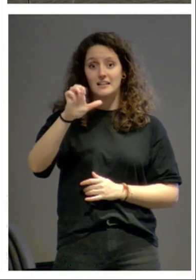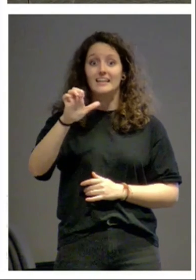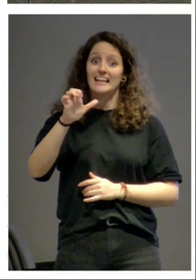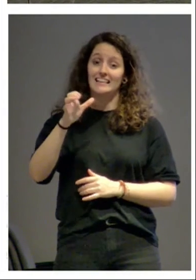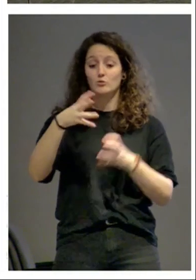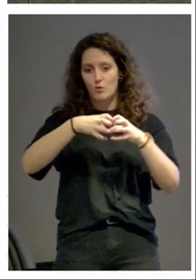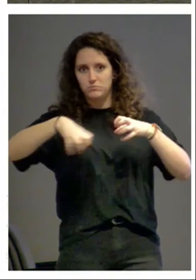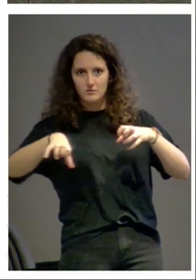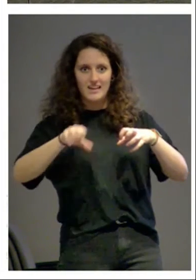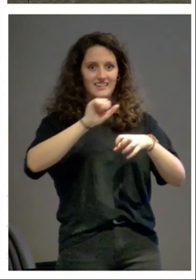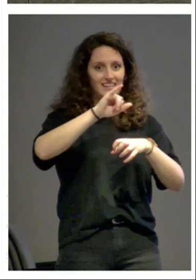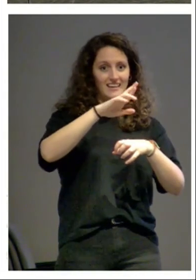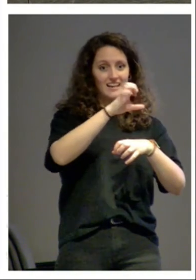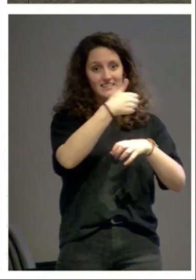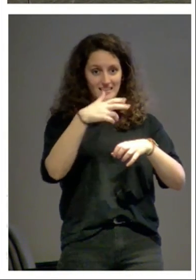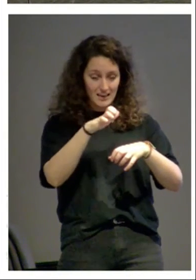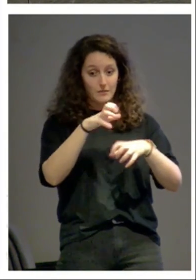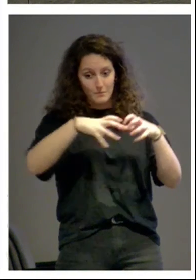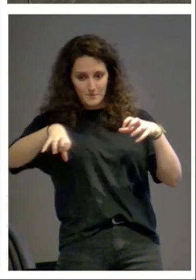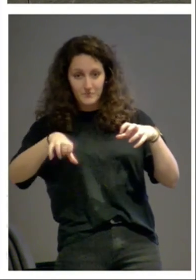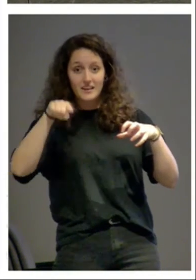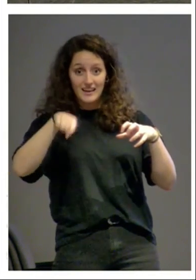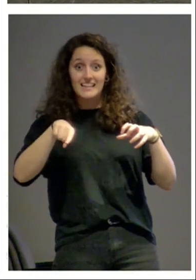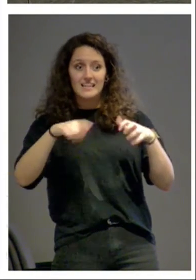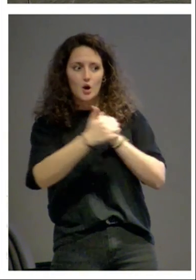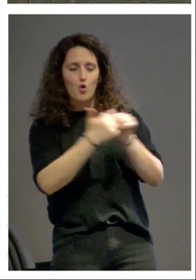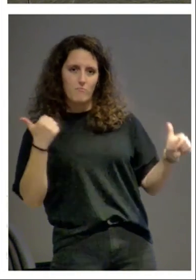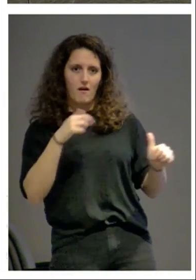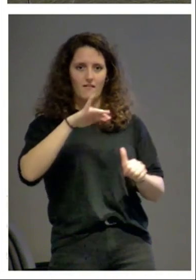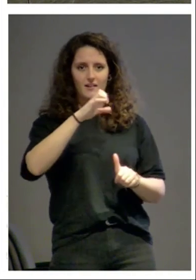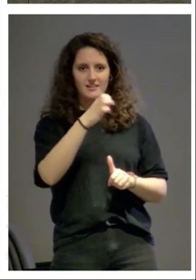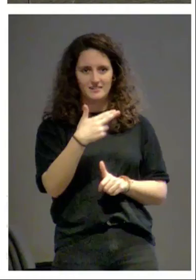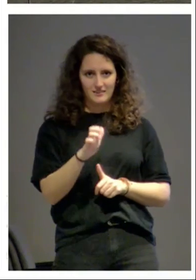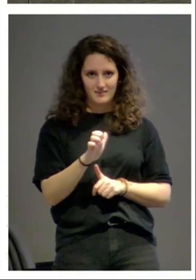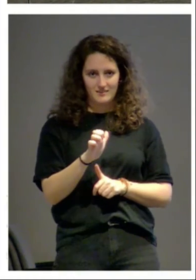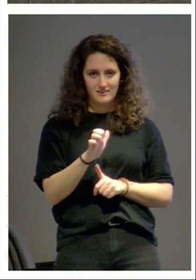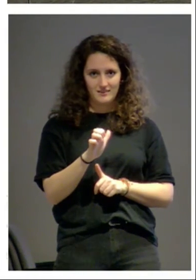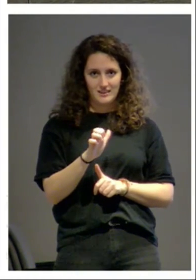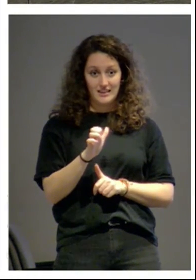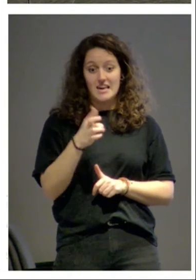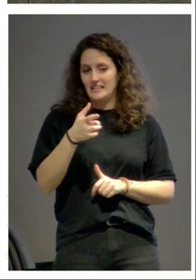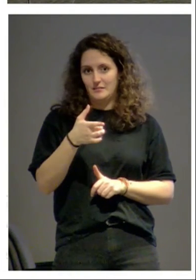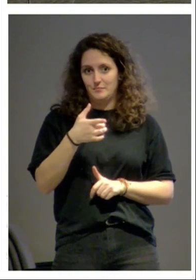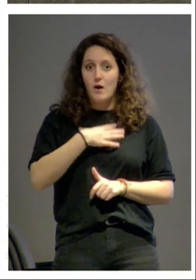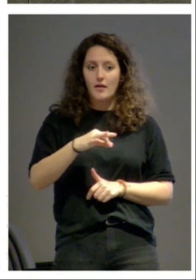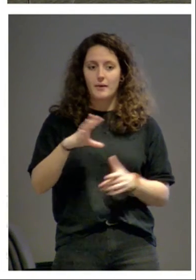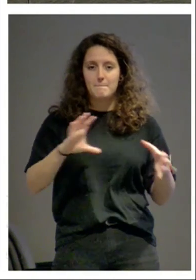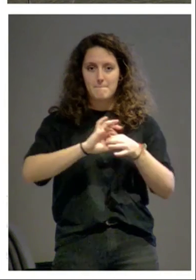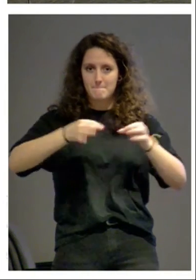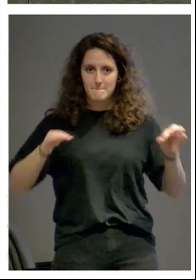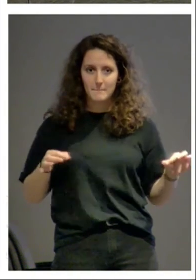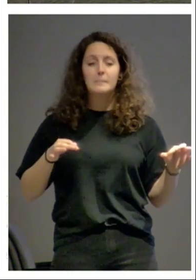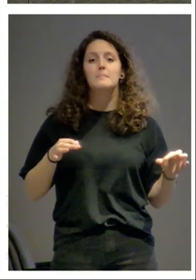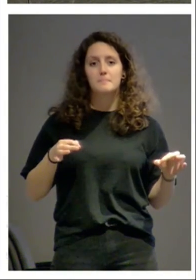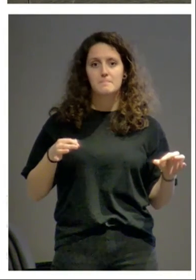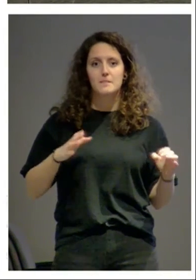el arquitecto de Yarte se inspira en Irache y como les digo así podemos establecer en ocasiones